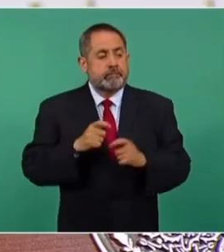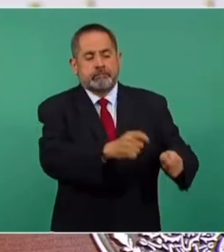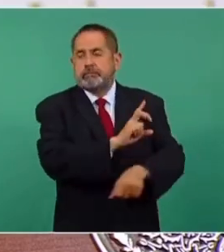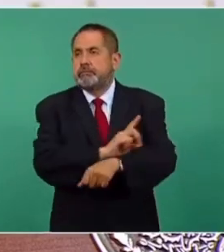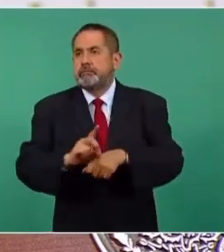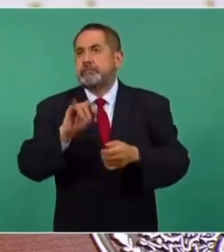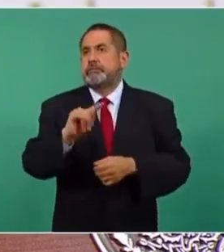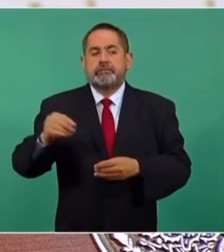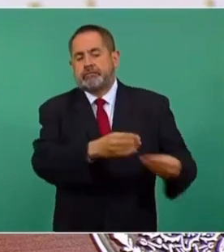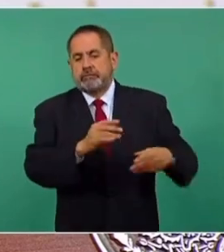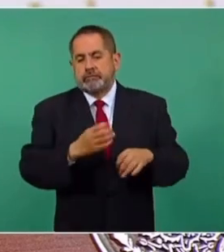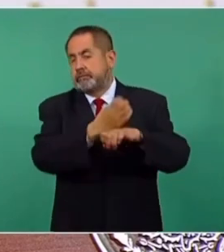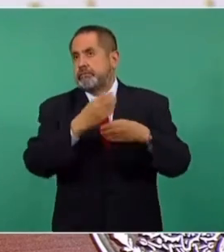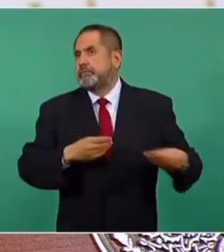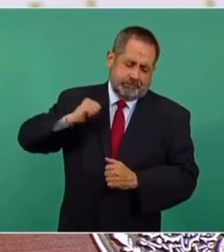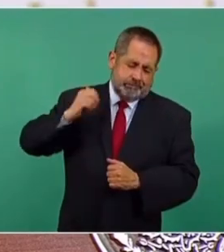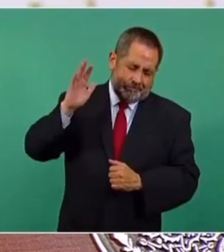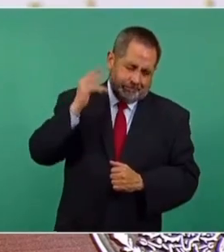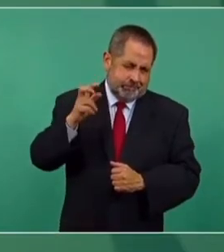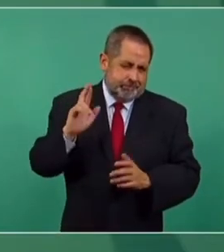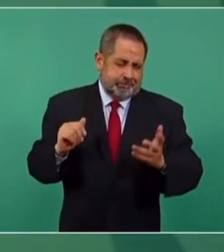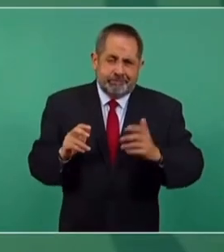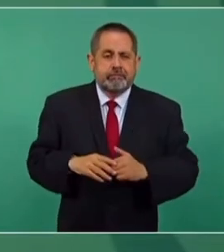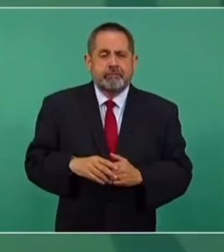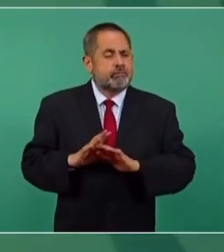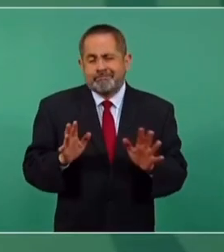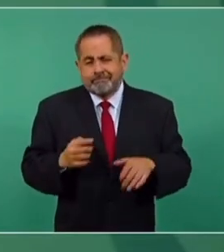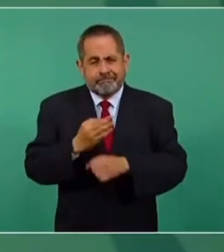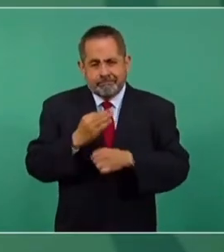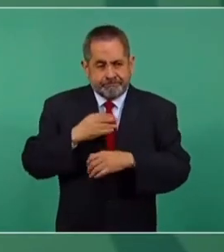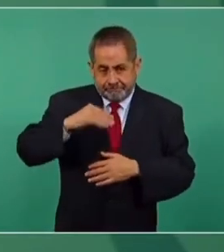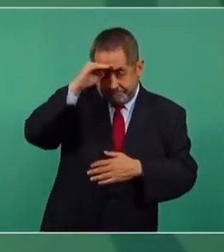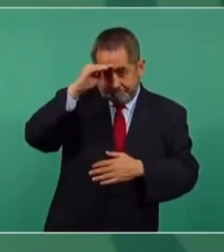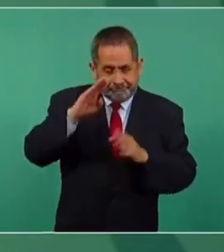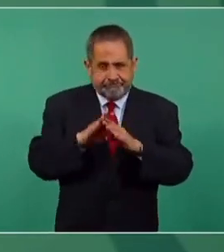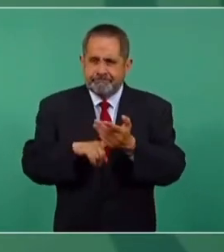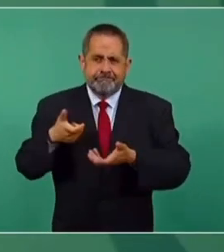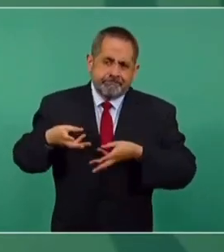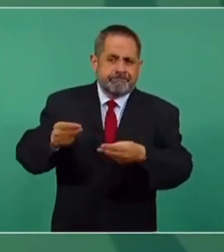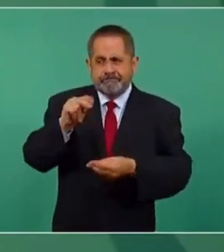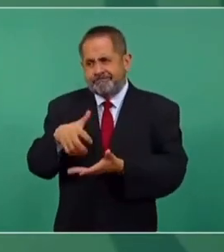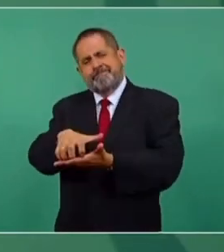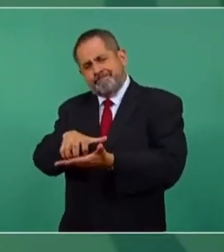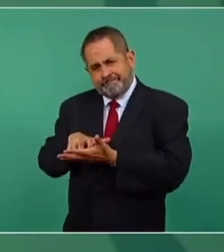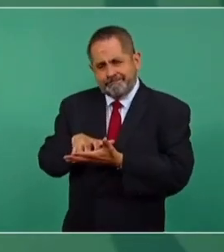nombraban delegado de liste de un estado. Entonces, nosotros tenemos que ahorrar.